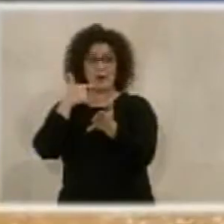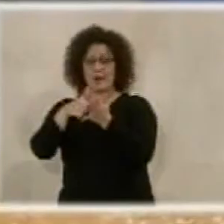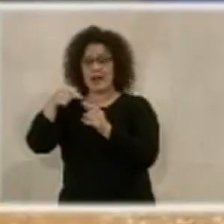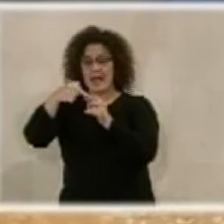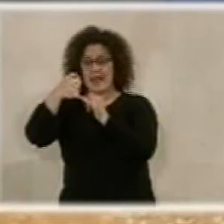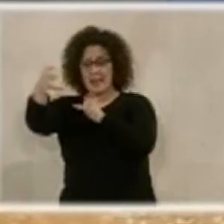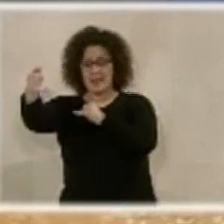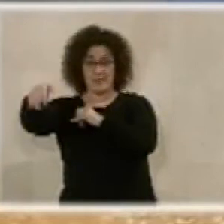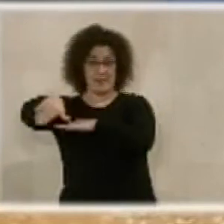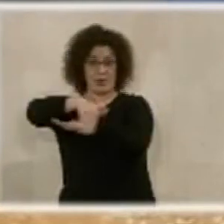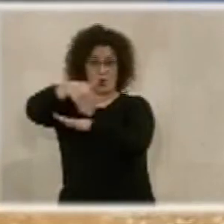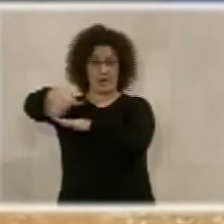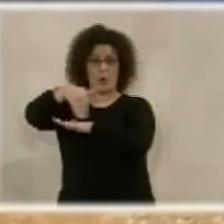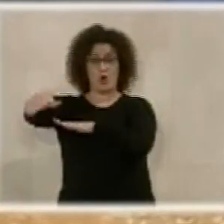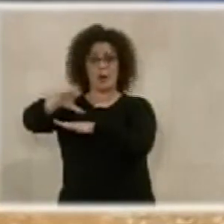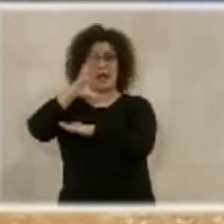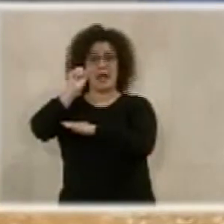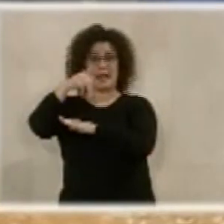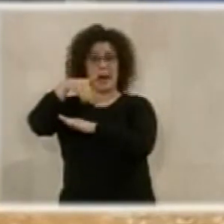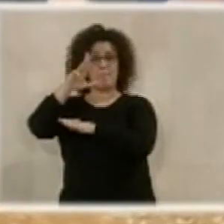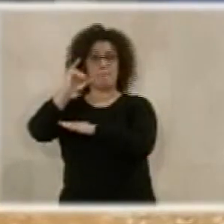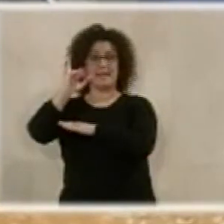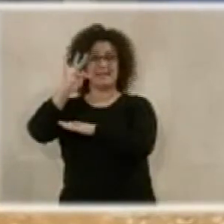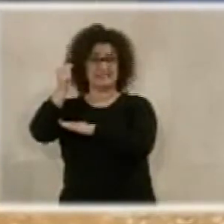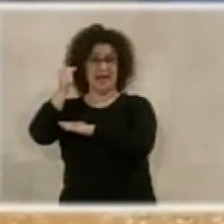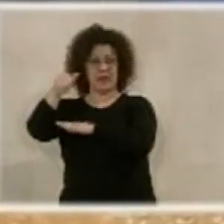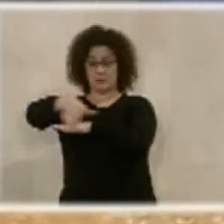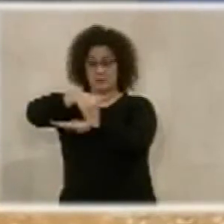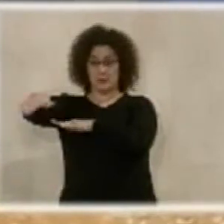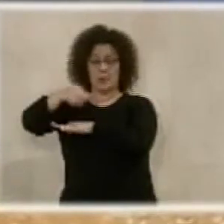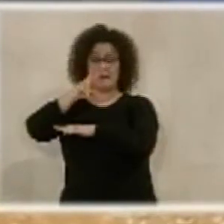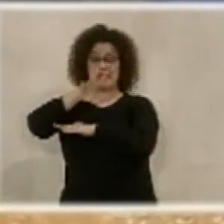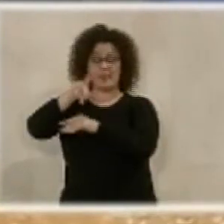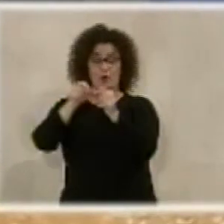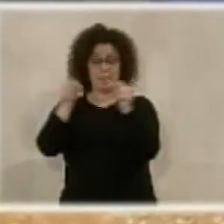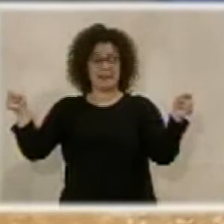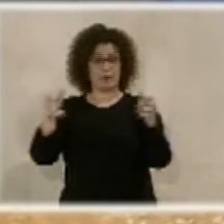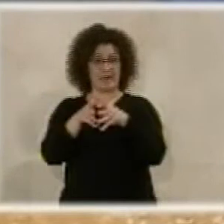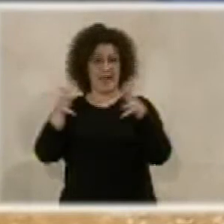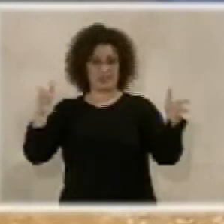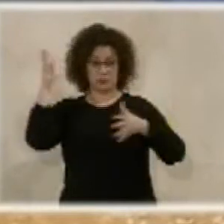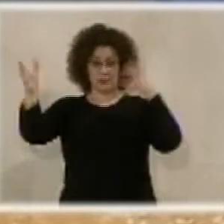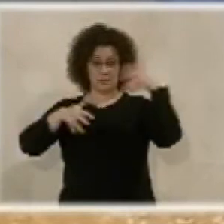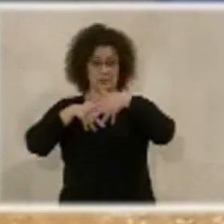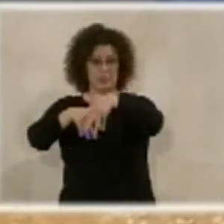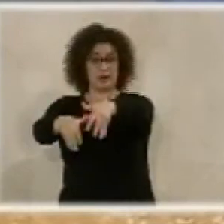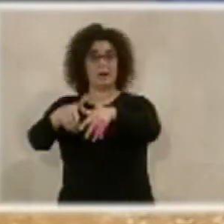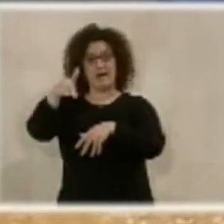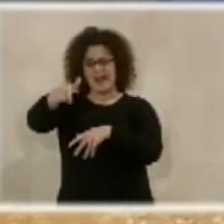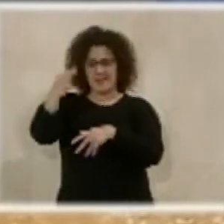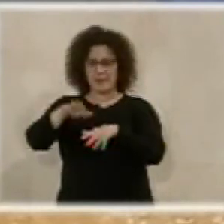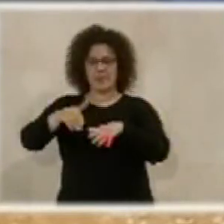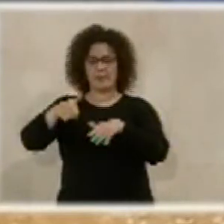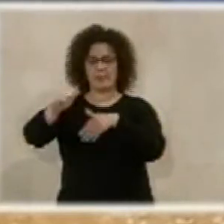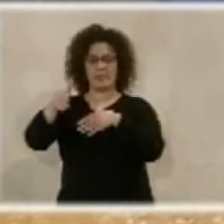linde del Cordero de la Campita, que es una vía pecuaria de 25 metros de ancho de dominio público, de la cual hay que desalojar en